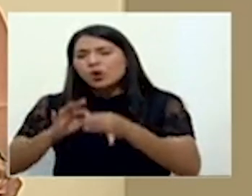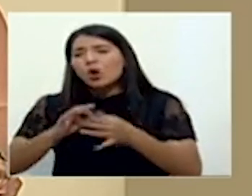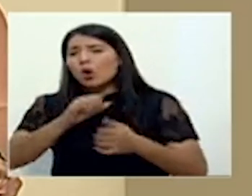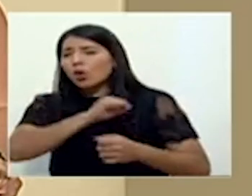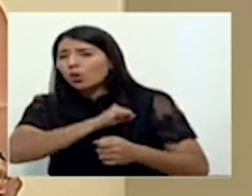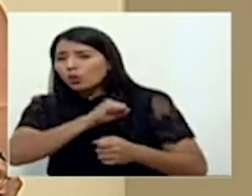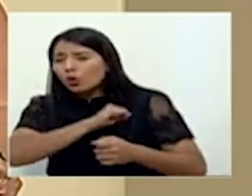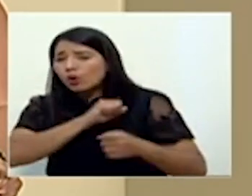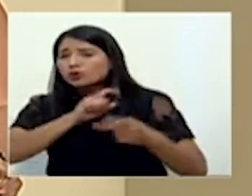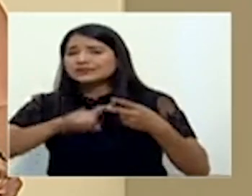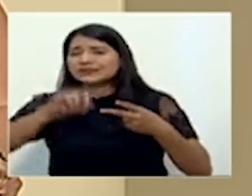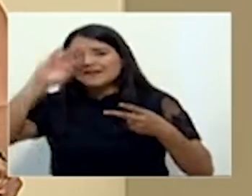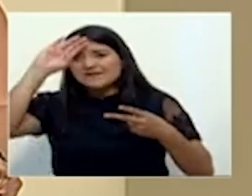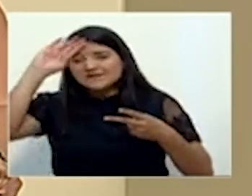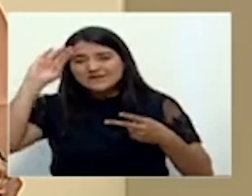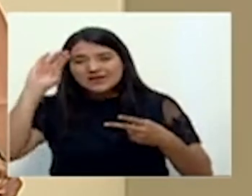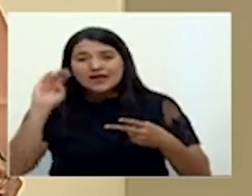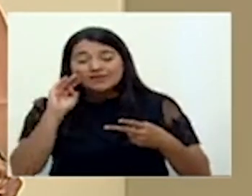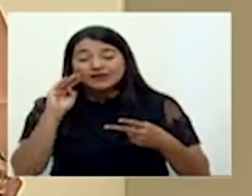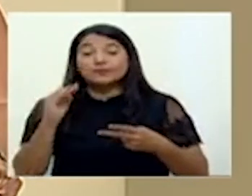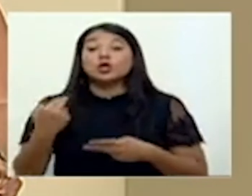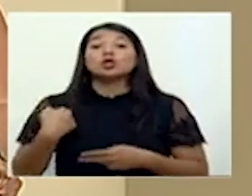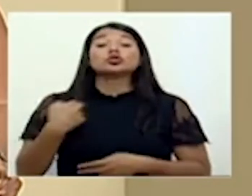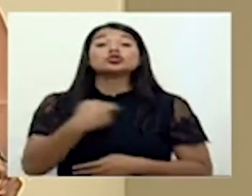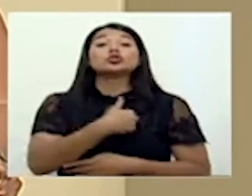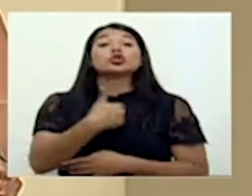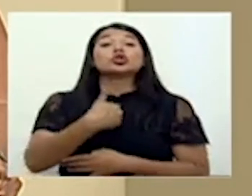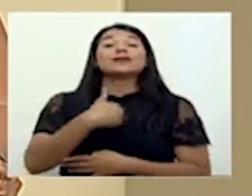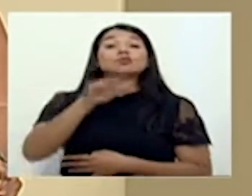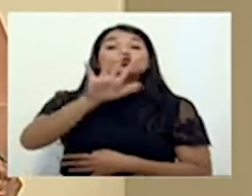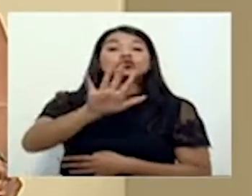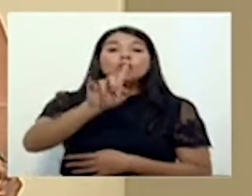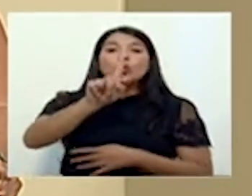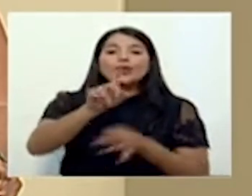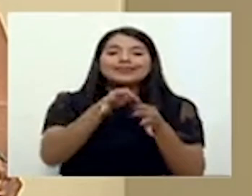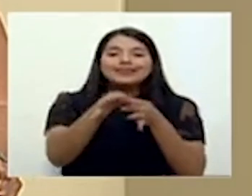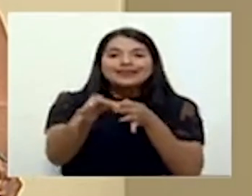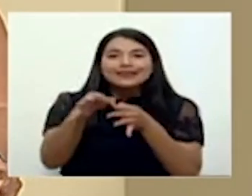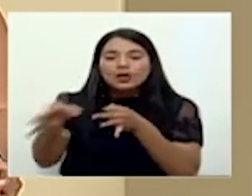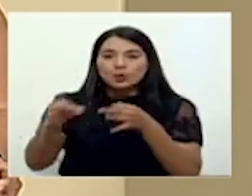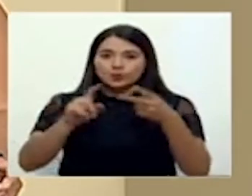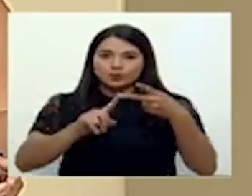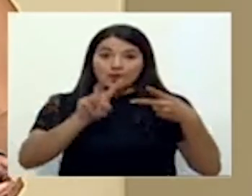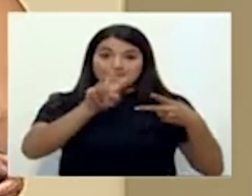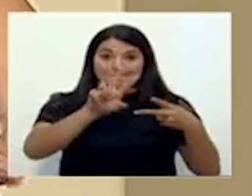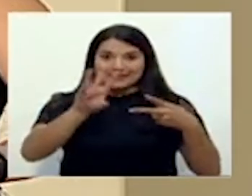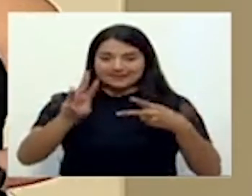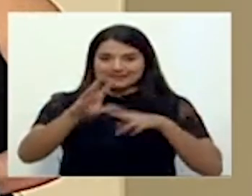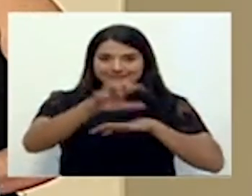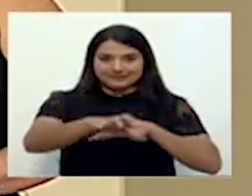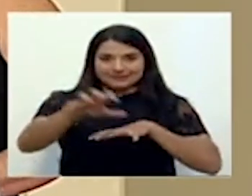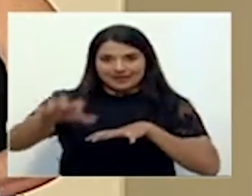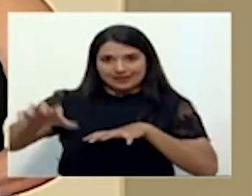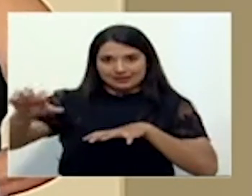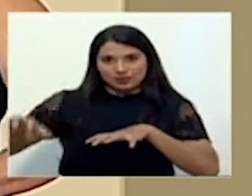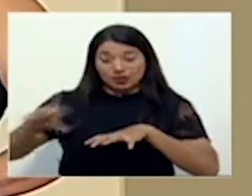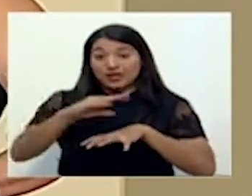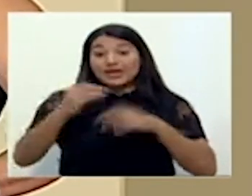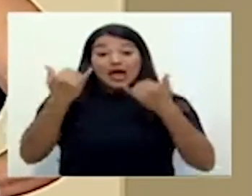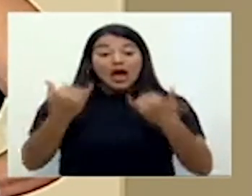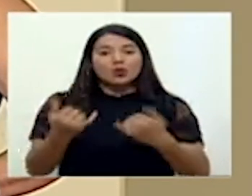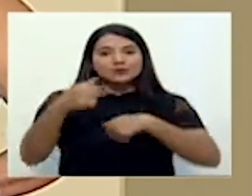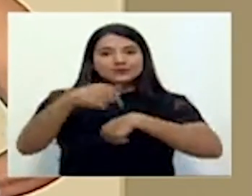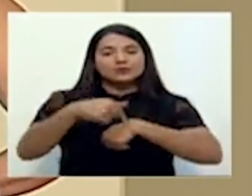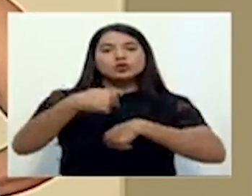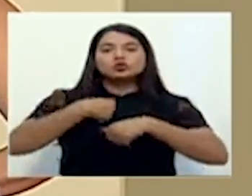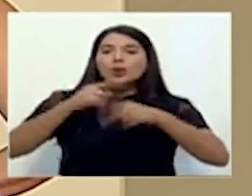hacen en caja. Tenemos 51 distritos y 26 cantones, ¿verdad? Y en este momento voy a proceder a detallar,